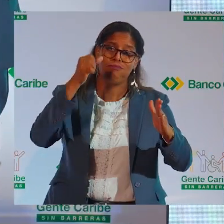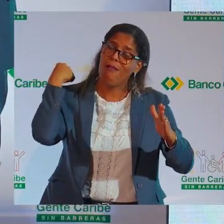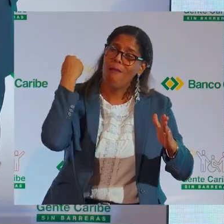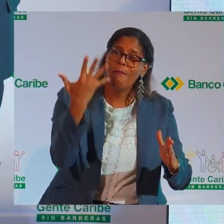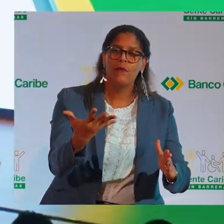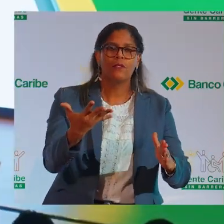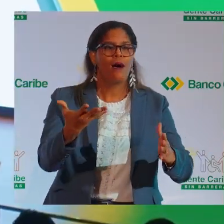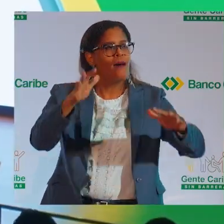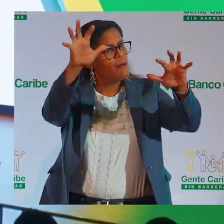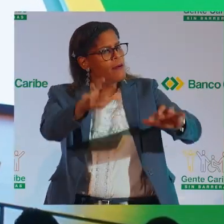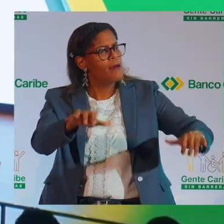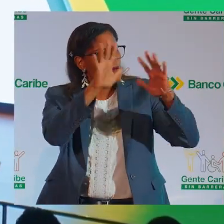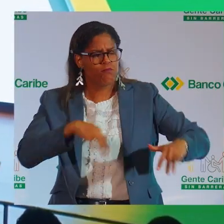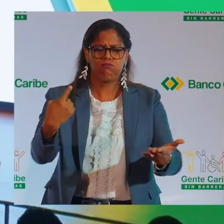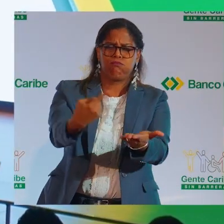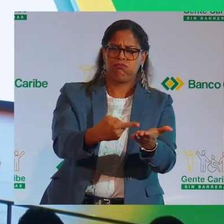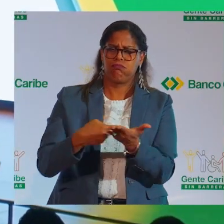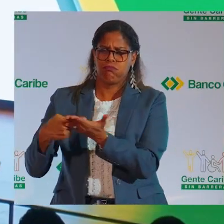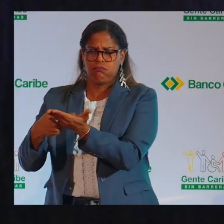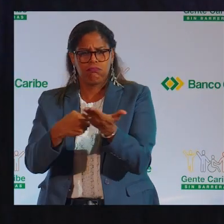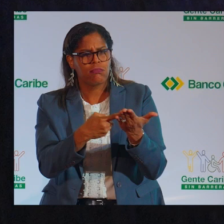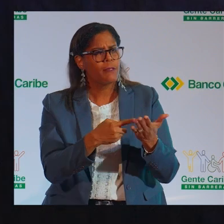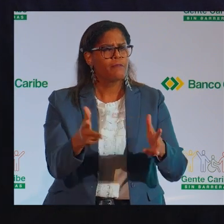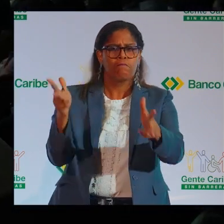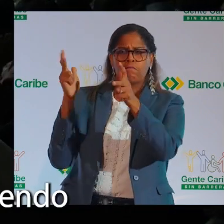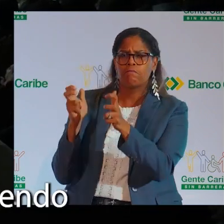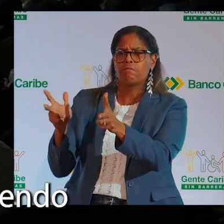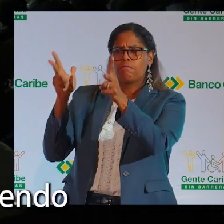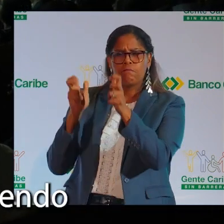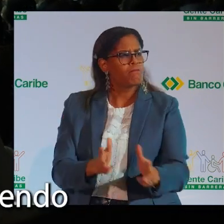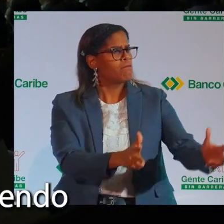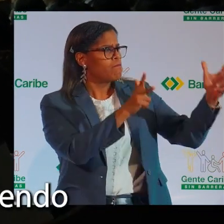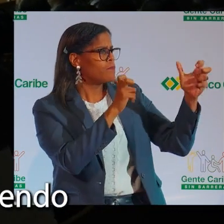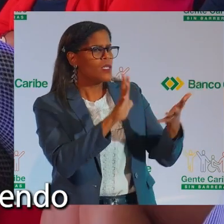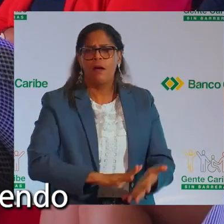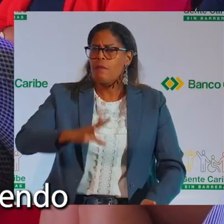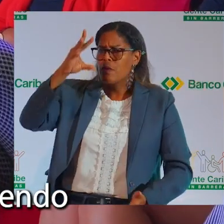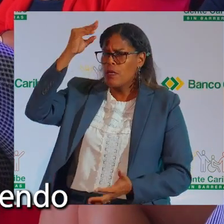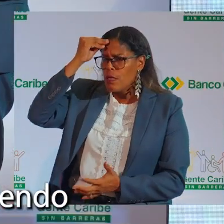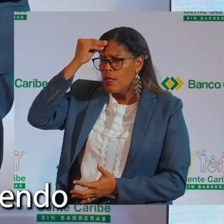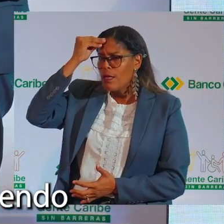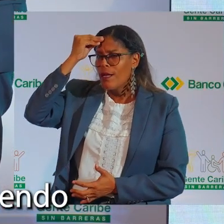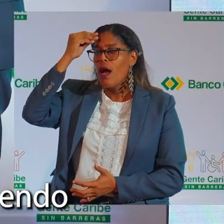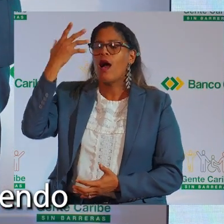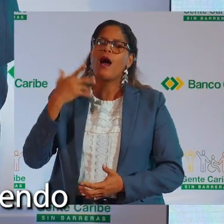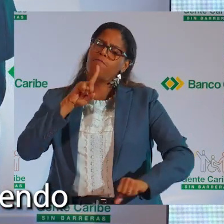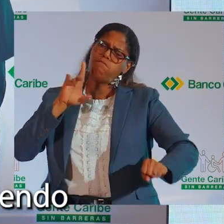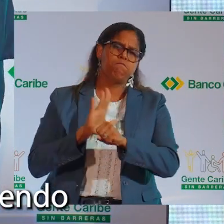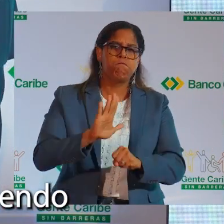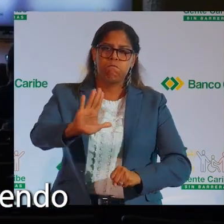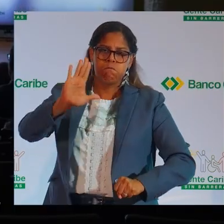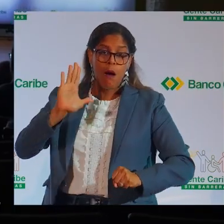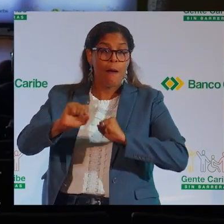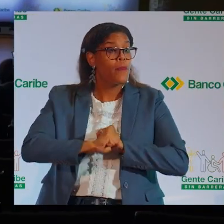Y este foro es un espacio de diálogo, un espacio para escucharnos, para aprender los unos de los otros y para comprometernos